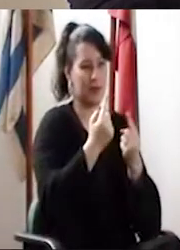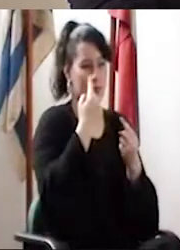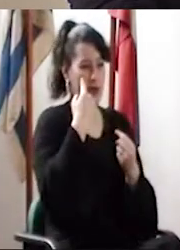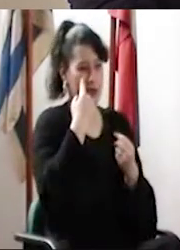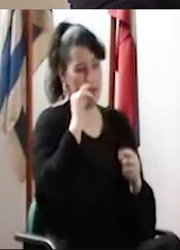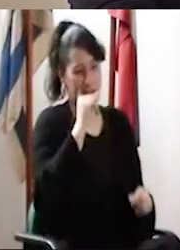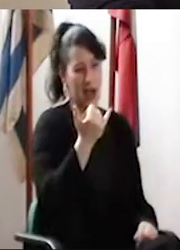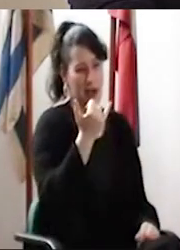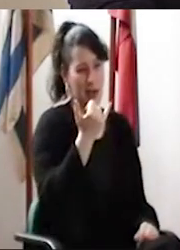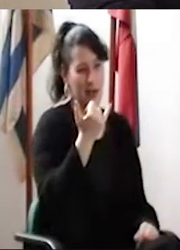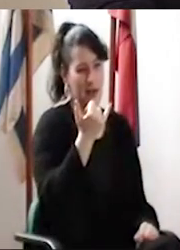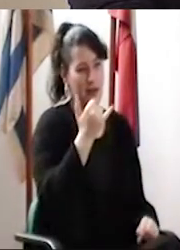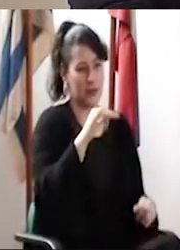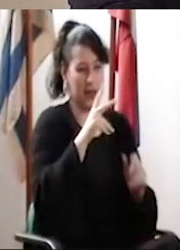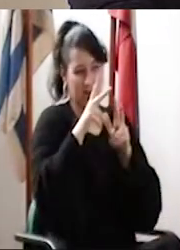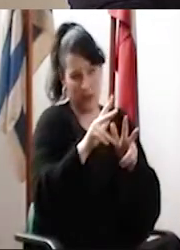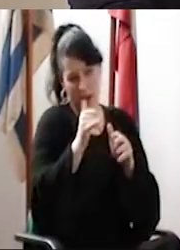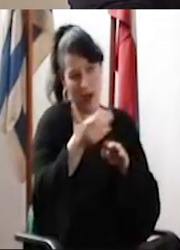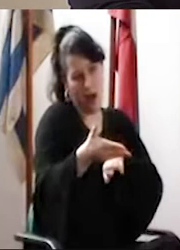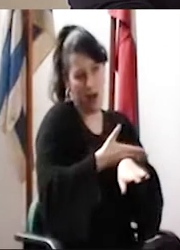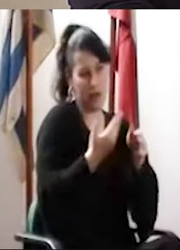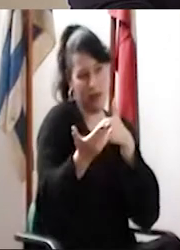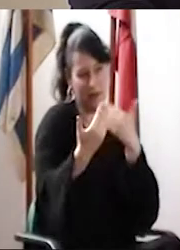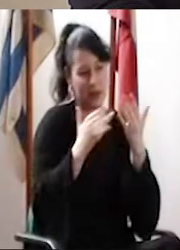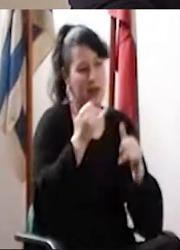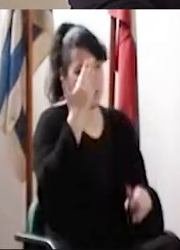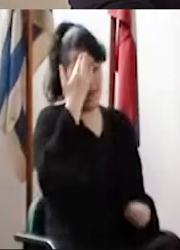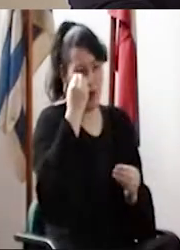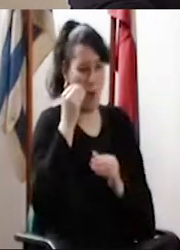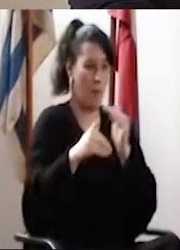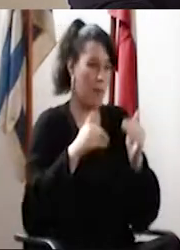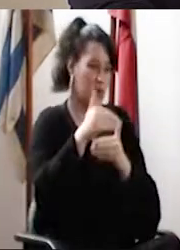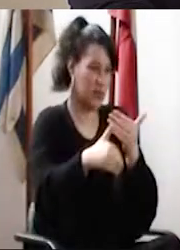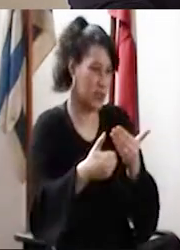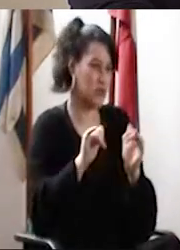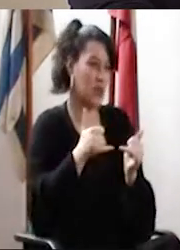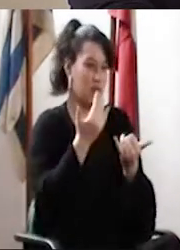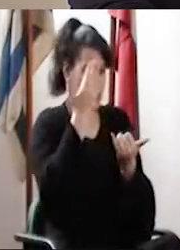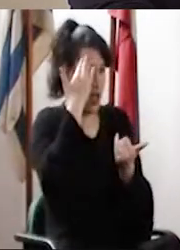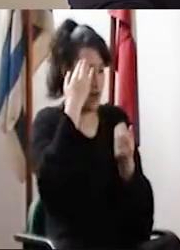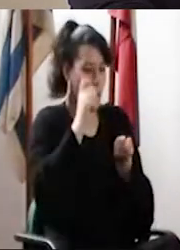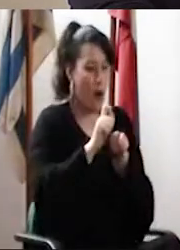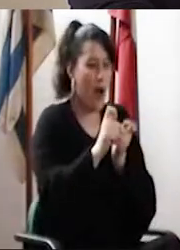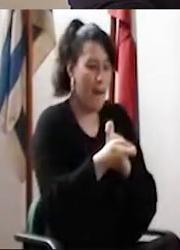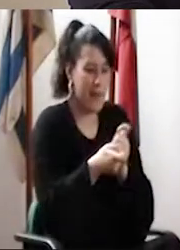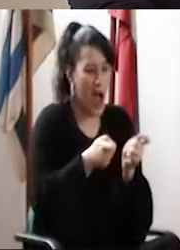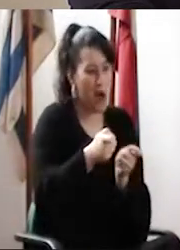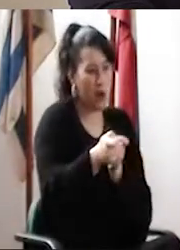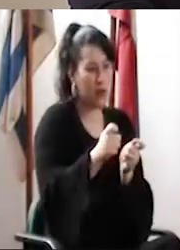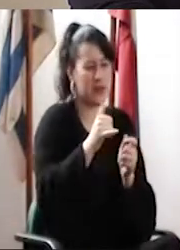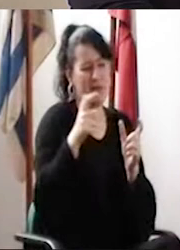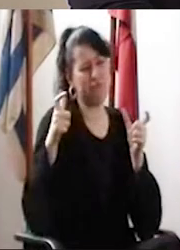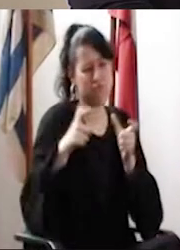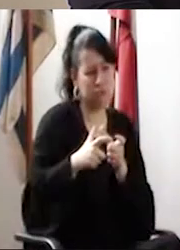los que están ahí, los que están allá, ya saben, y se lo comentaba a ellos, ya saben cómo es ese proceso, cómo ha sido ese proceso de